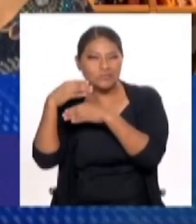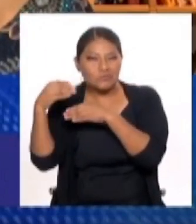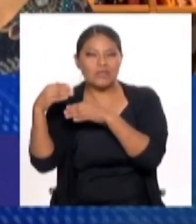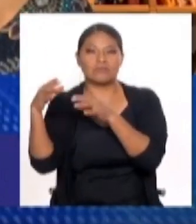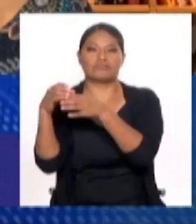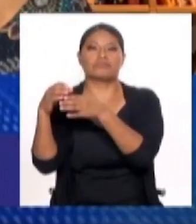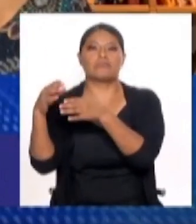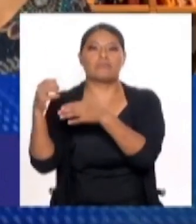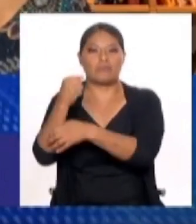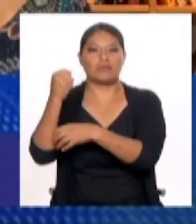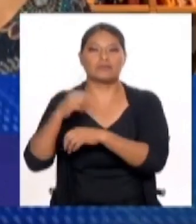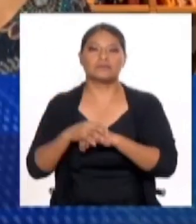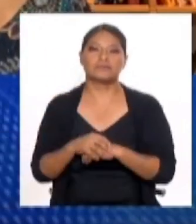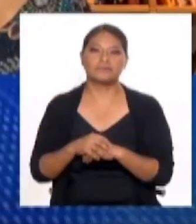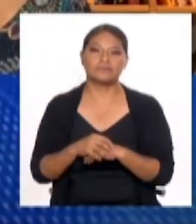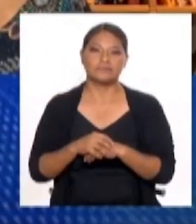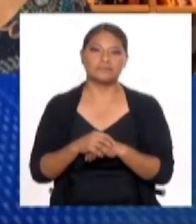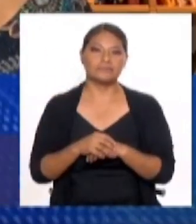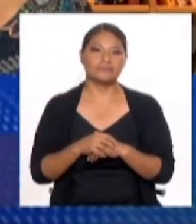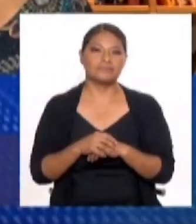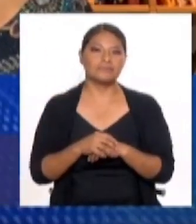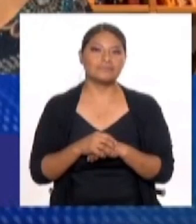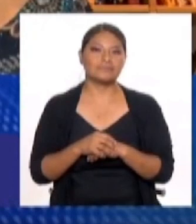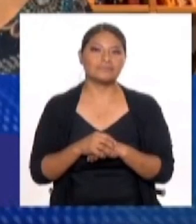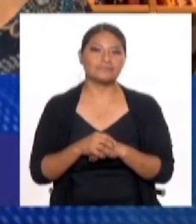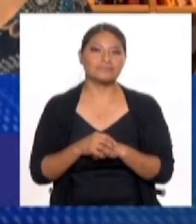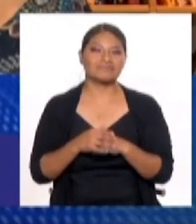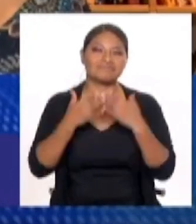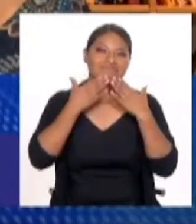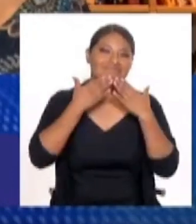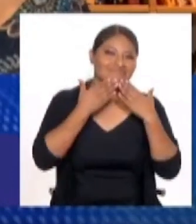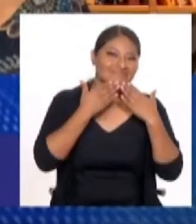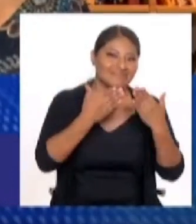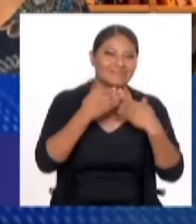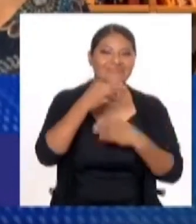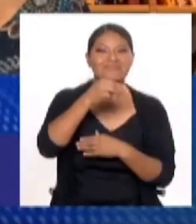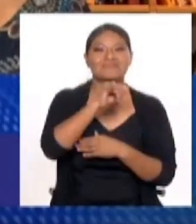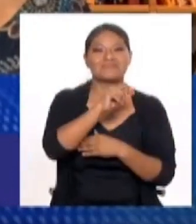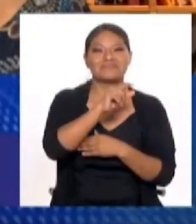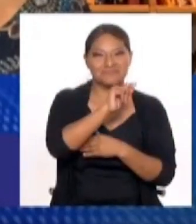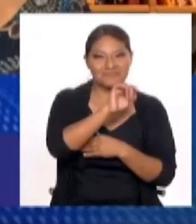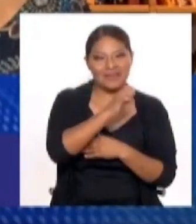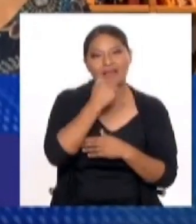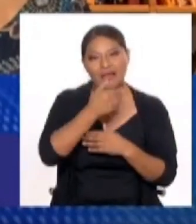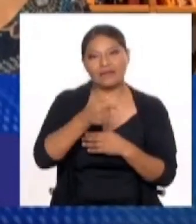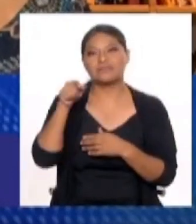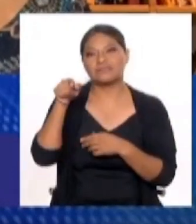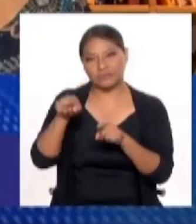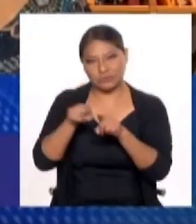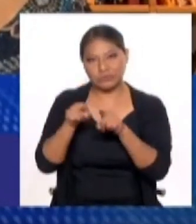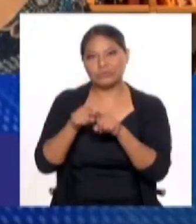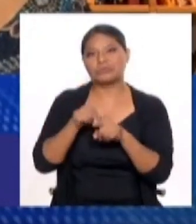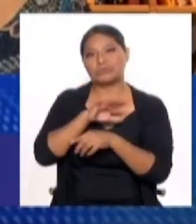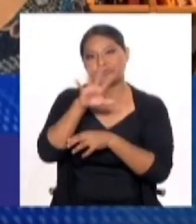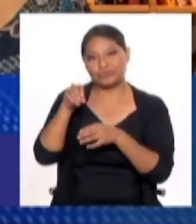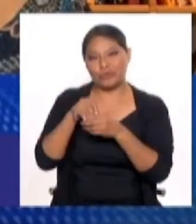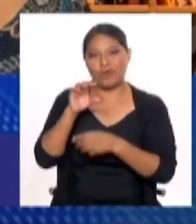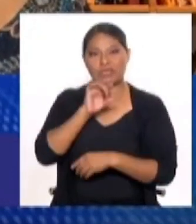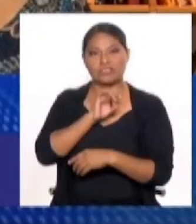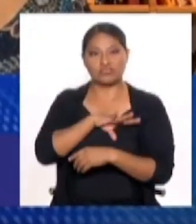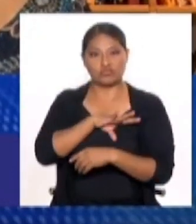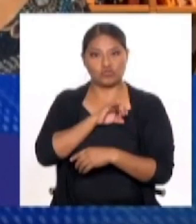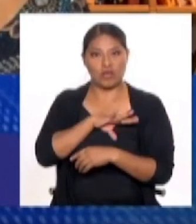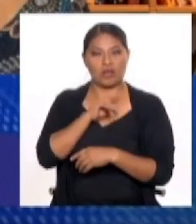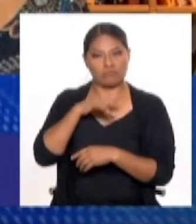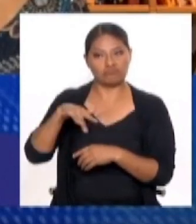Hola, Maite, buenas noches. Primero te agradezco la invitación. Sí, bueno, como tú dijiste, el Partido Republicano, que